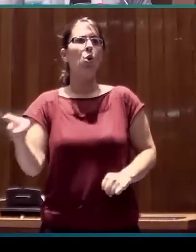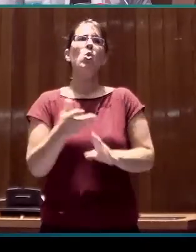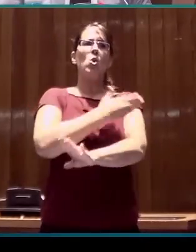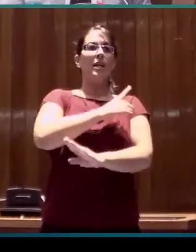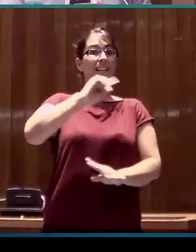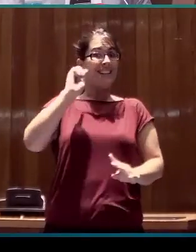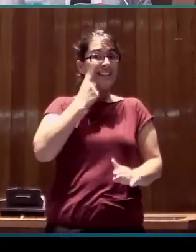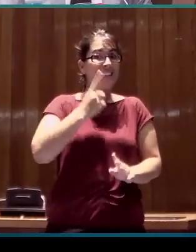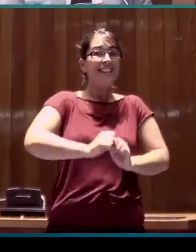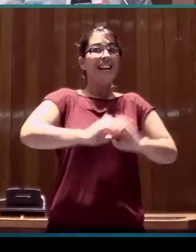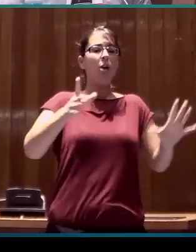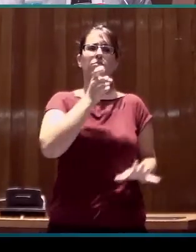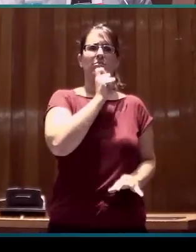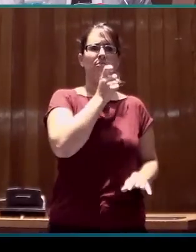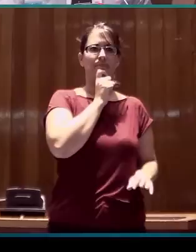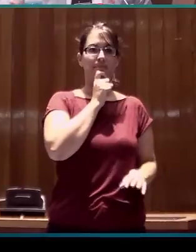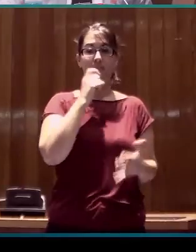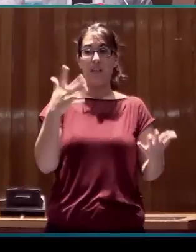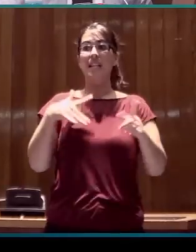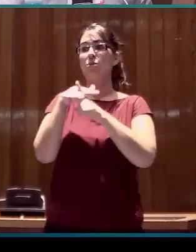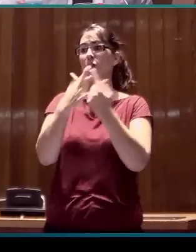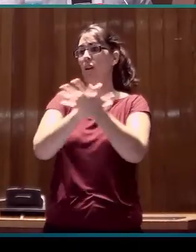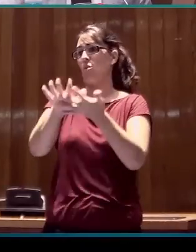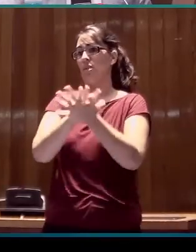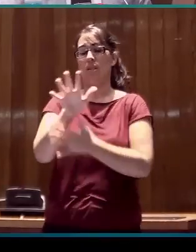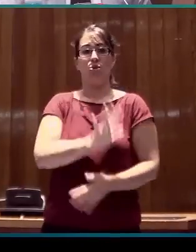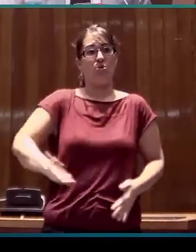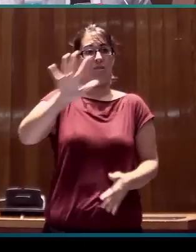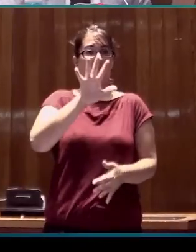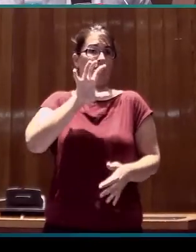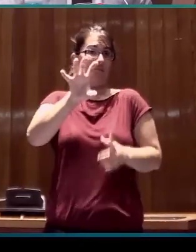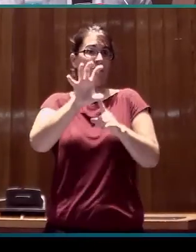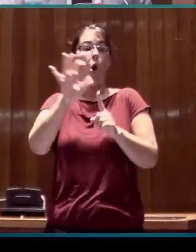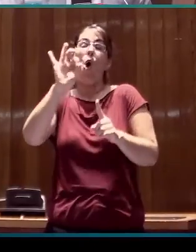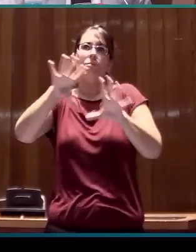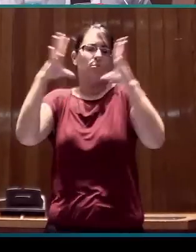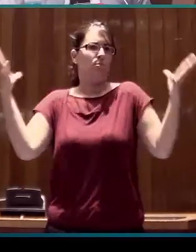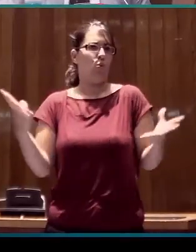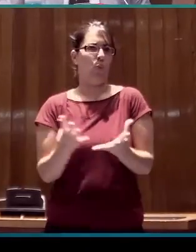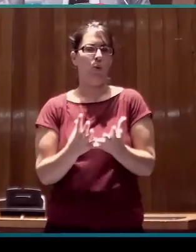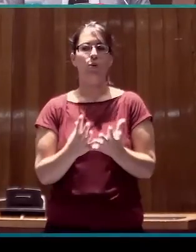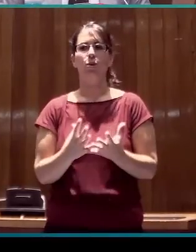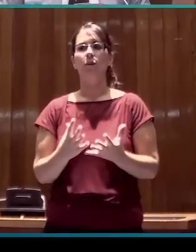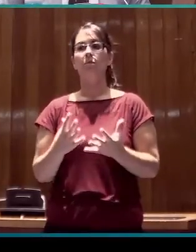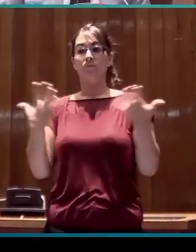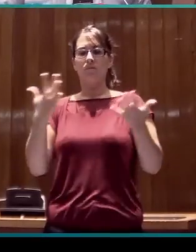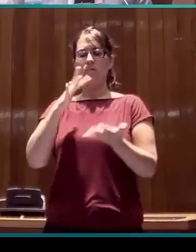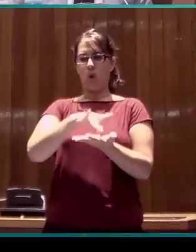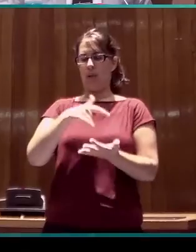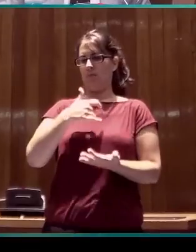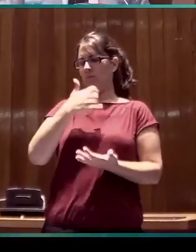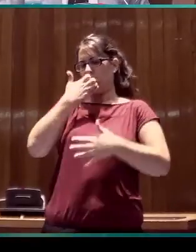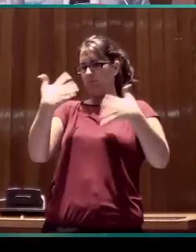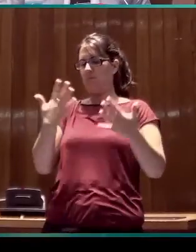Dada la situación de las lenguas de signos en el estado y más generalmente en el mundo, cuando intentamos normalizar